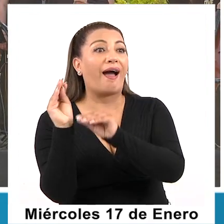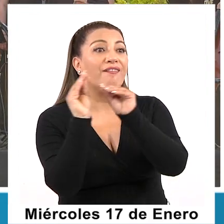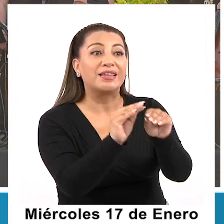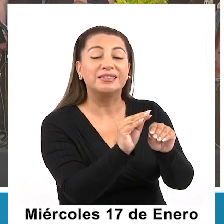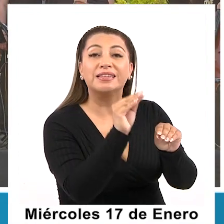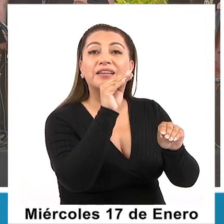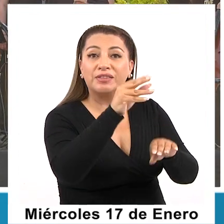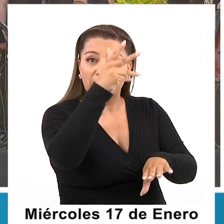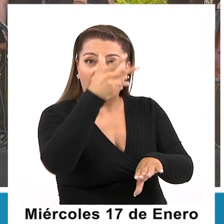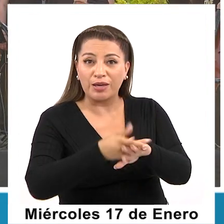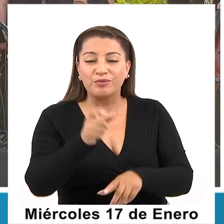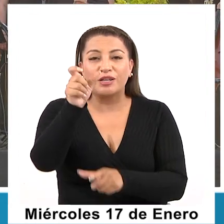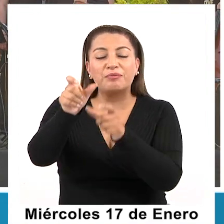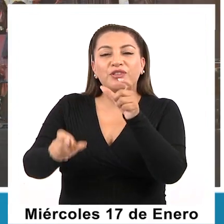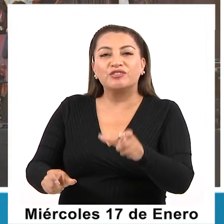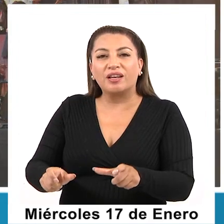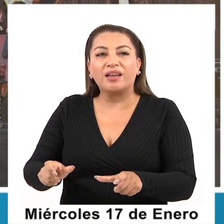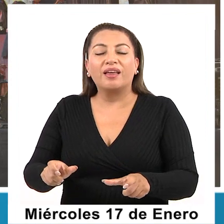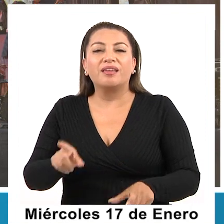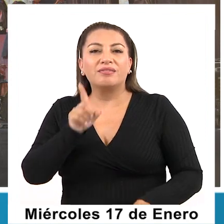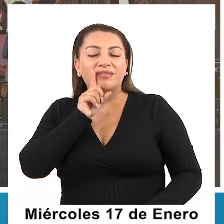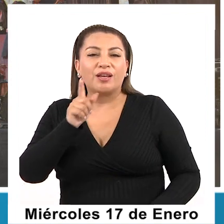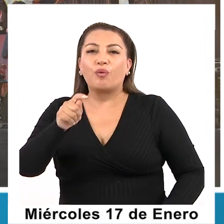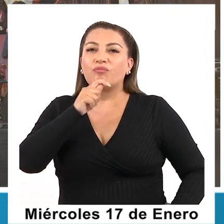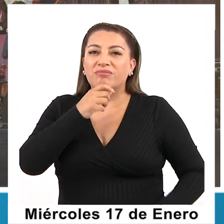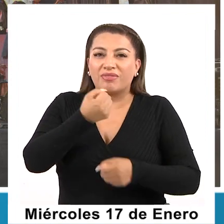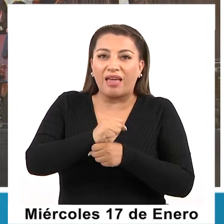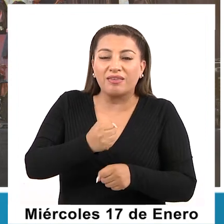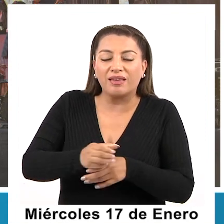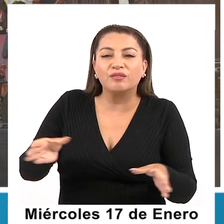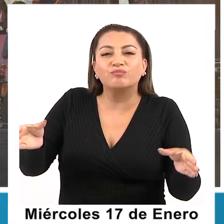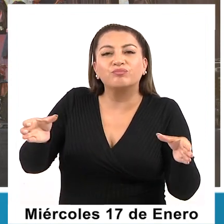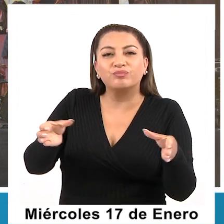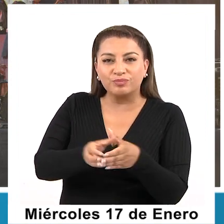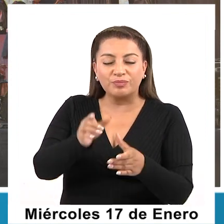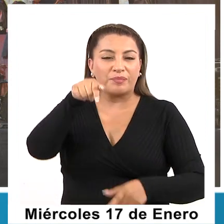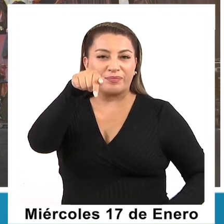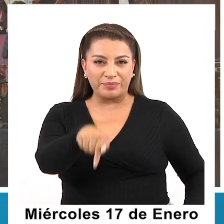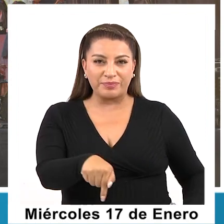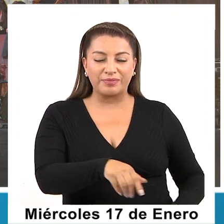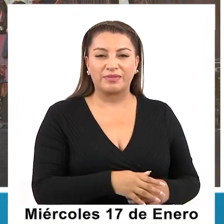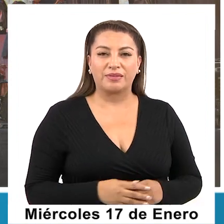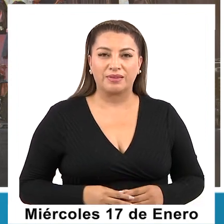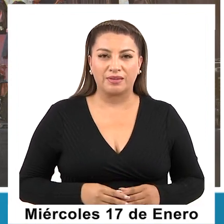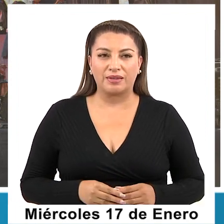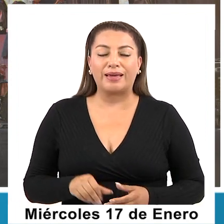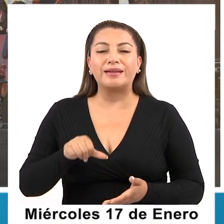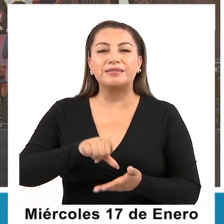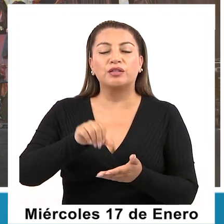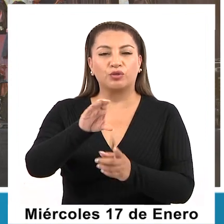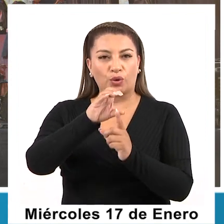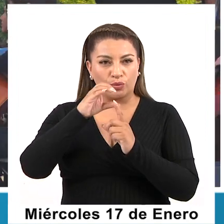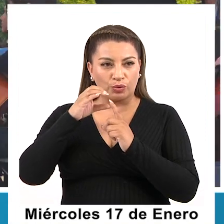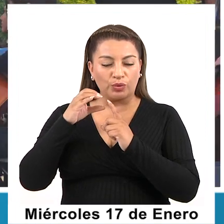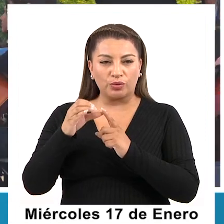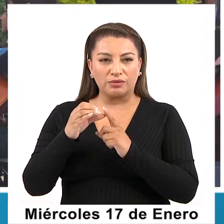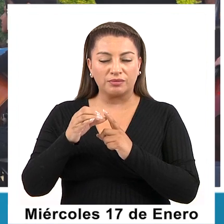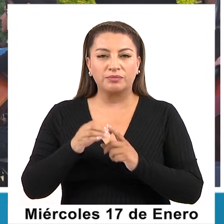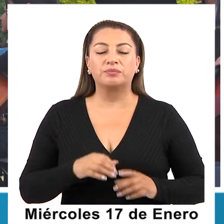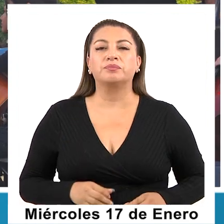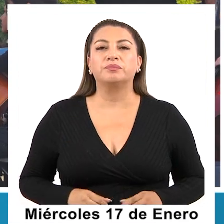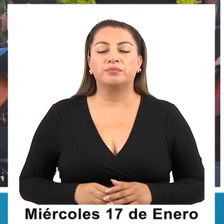alguien que estaba armando pequeñas cosas y se armó lo que es el centro cultural, que luego